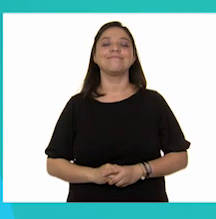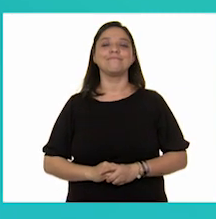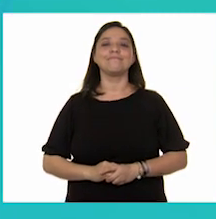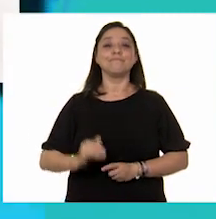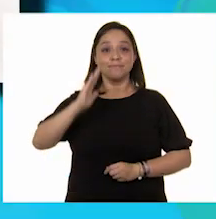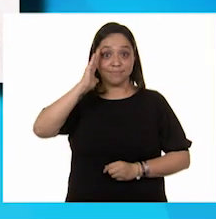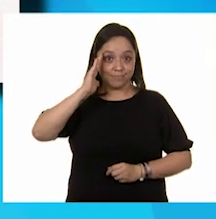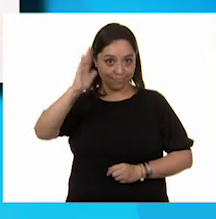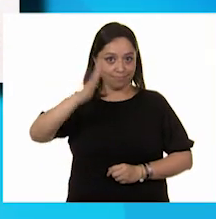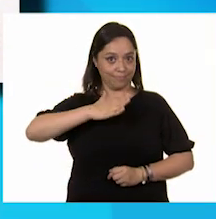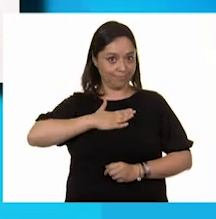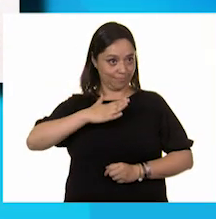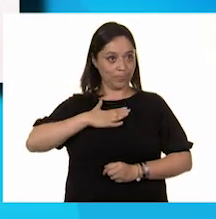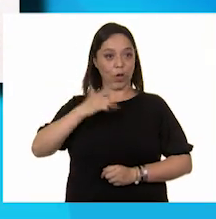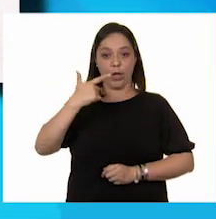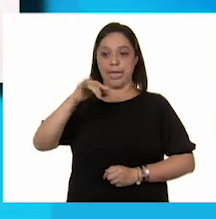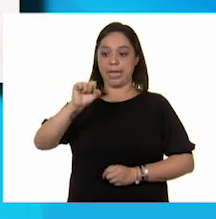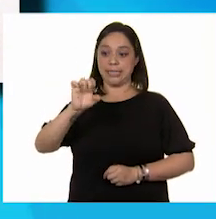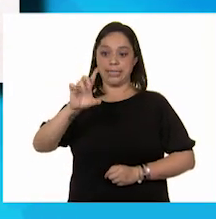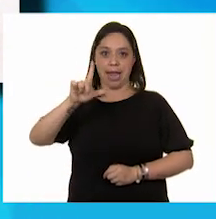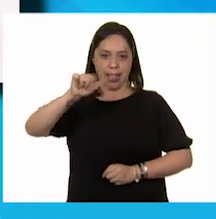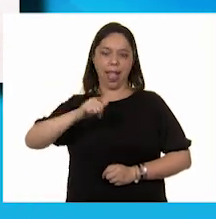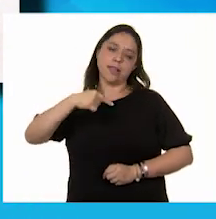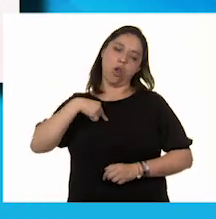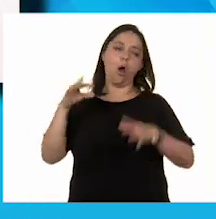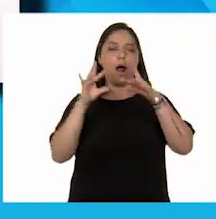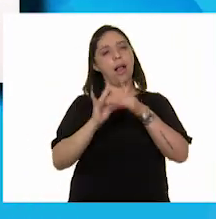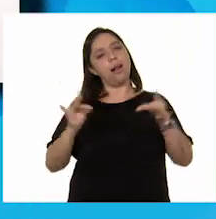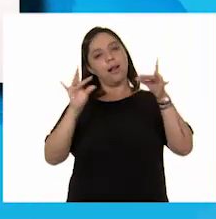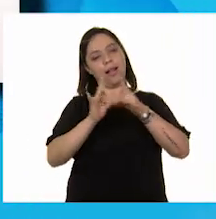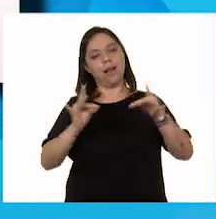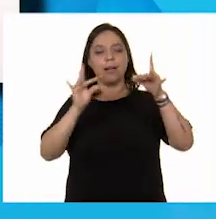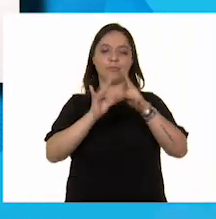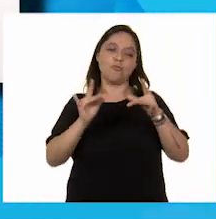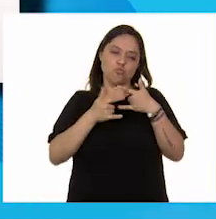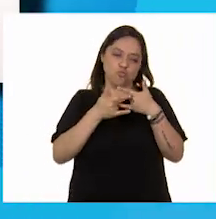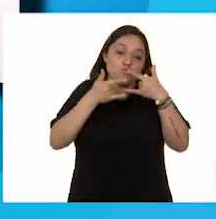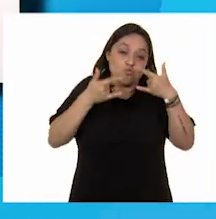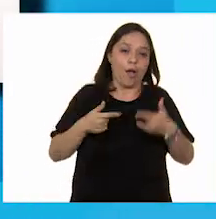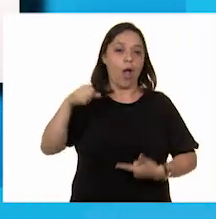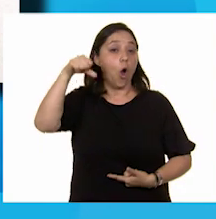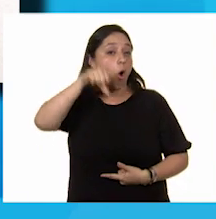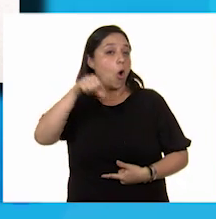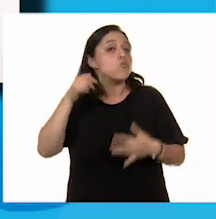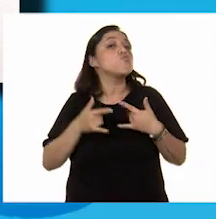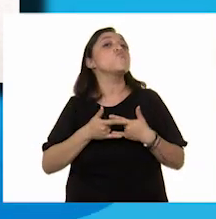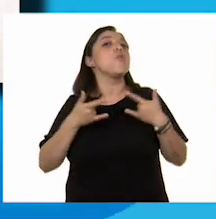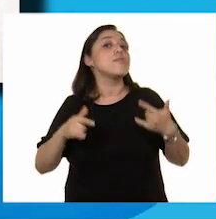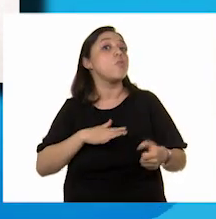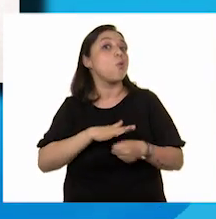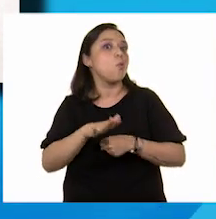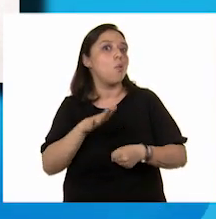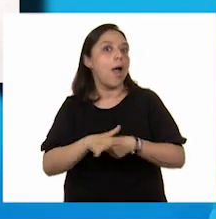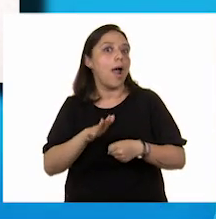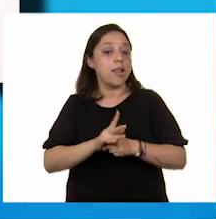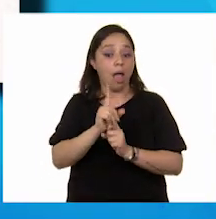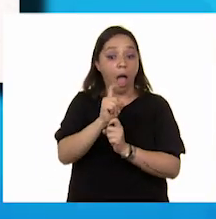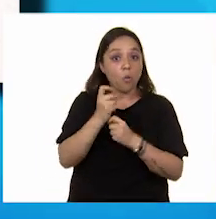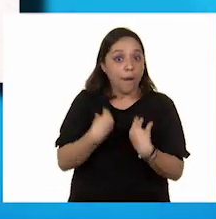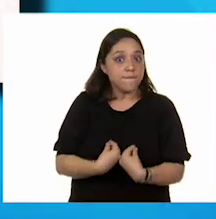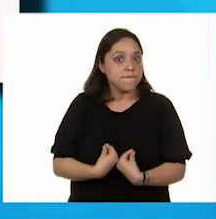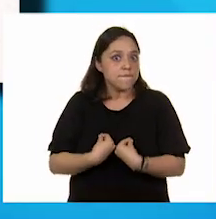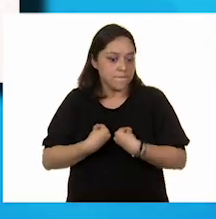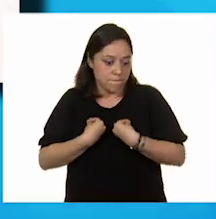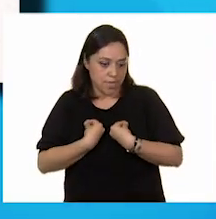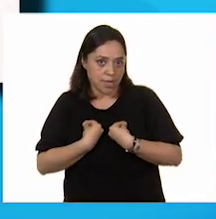Hola, yo soy Gisela Figueroa, narradora oral. Y el día de hoy traigo para ustedes el cuento La vida del agua, el